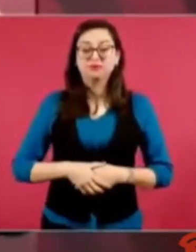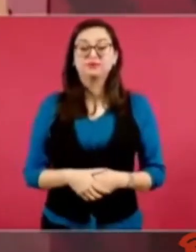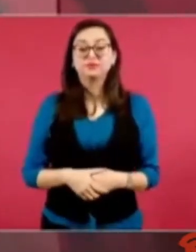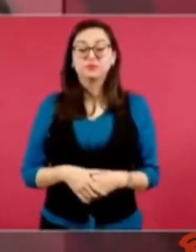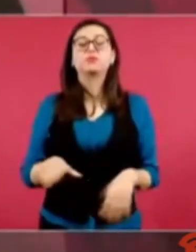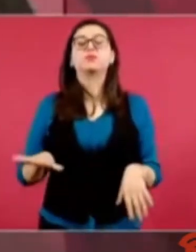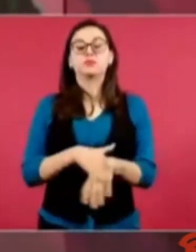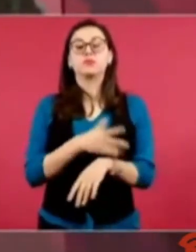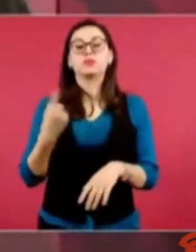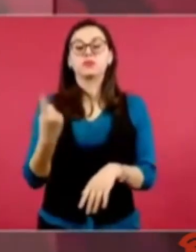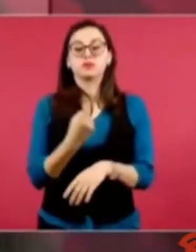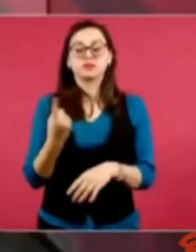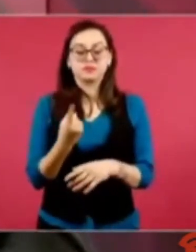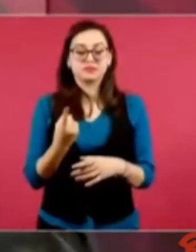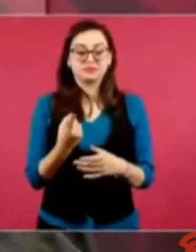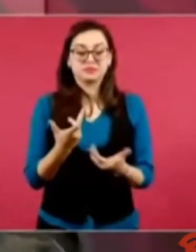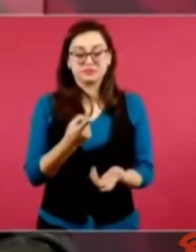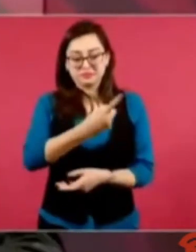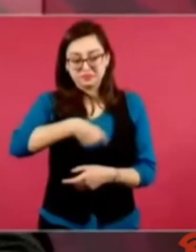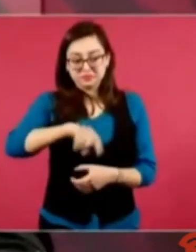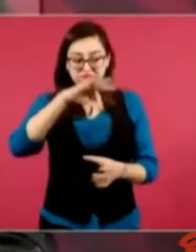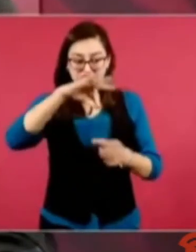se imponían con fraude.